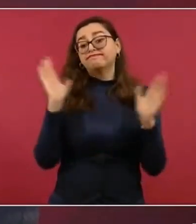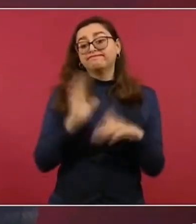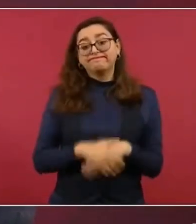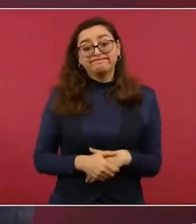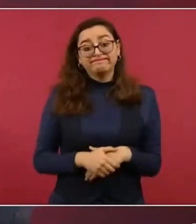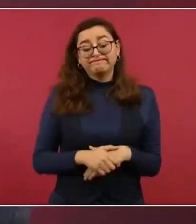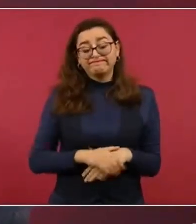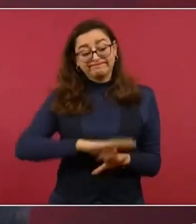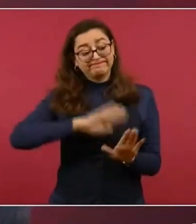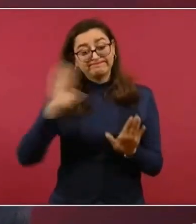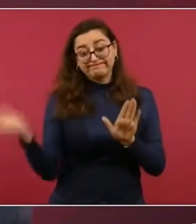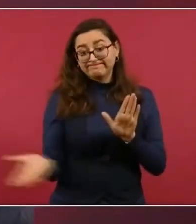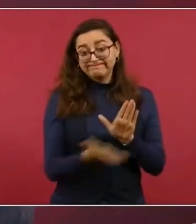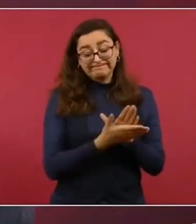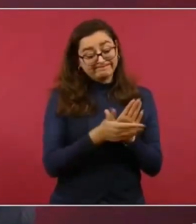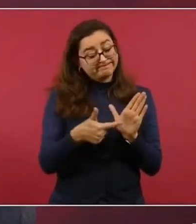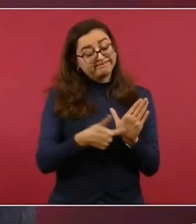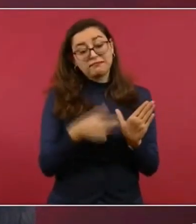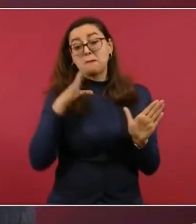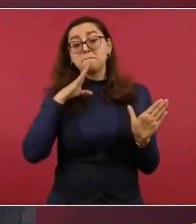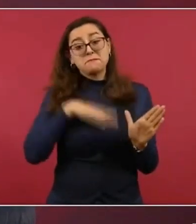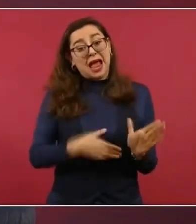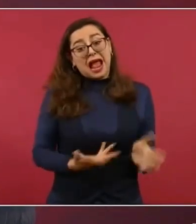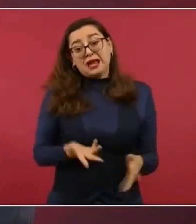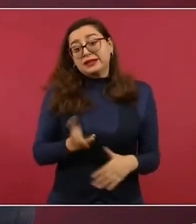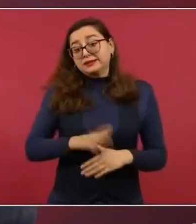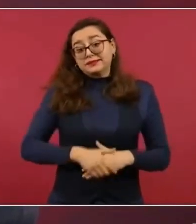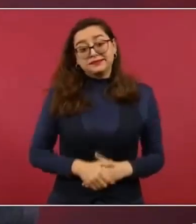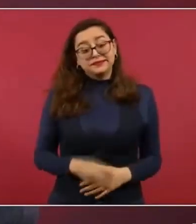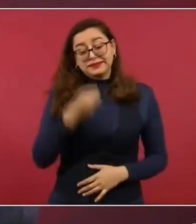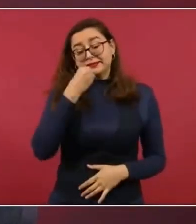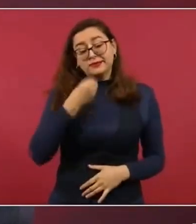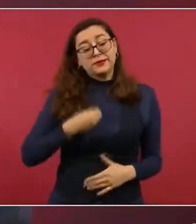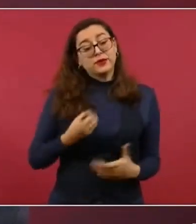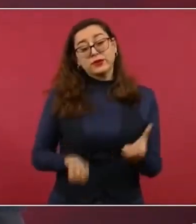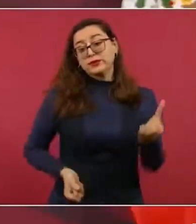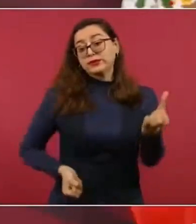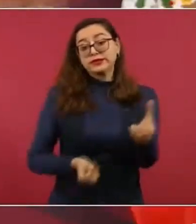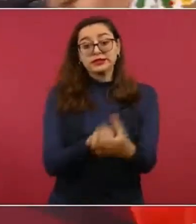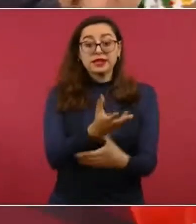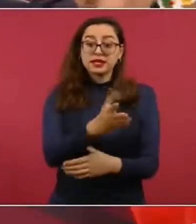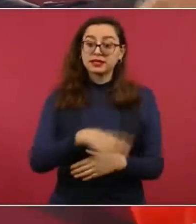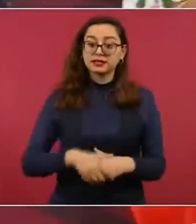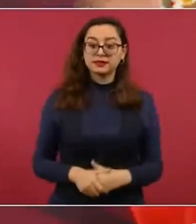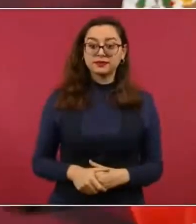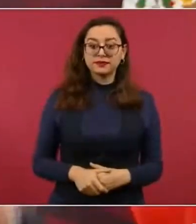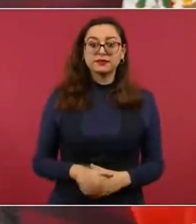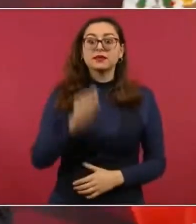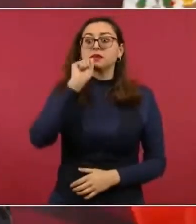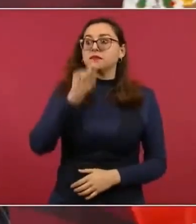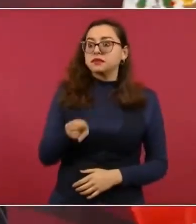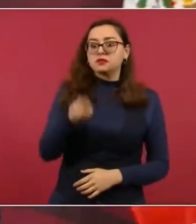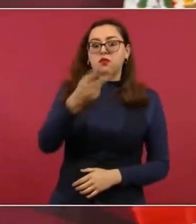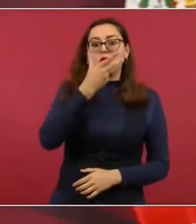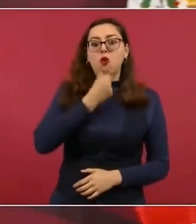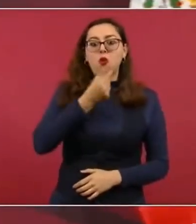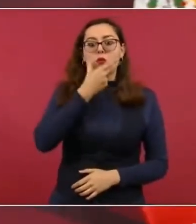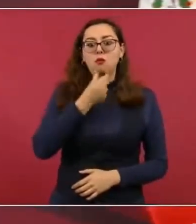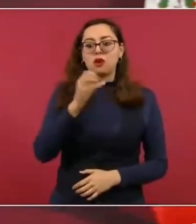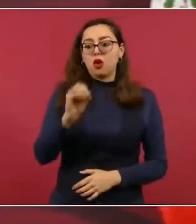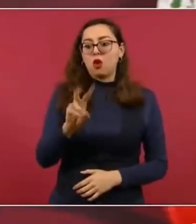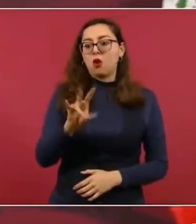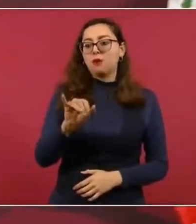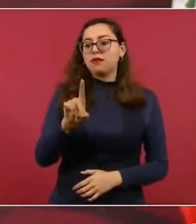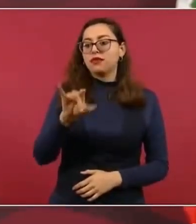integrado el expediente. Hasta en el caso de Ovidio ya estaban